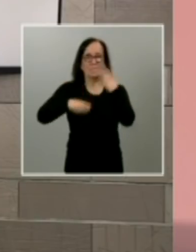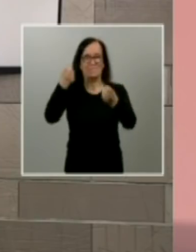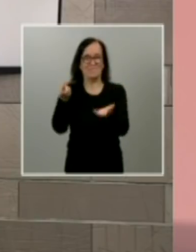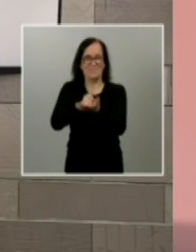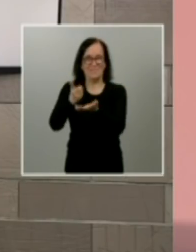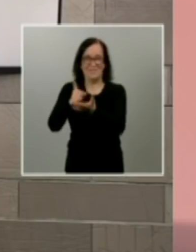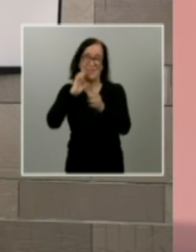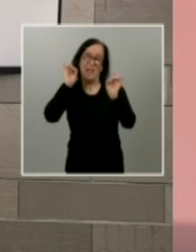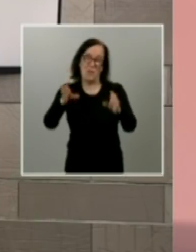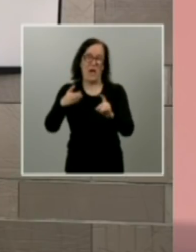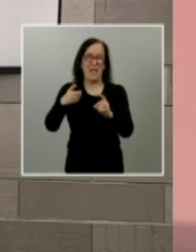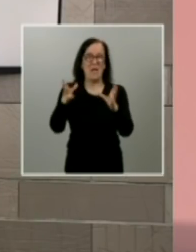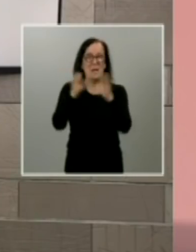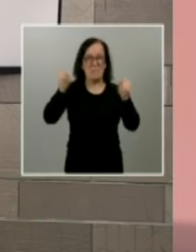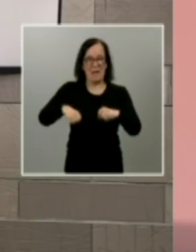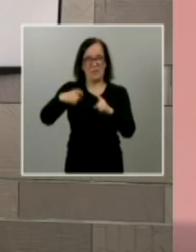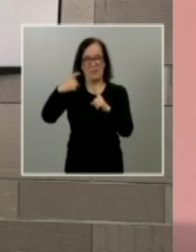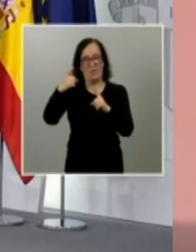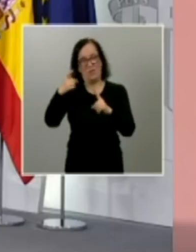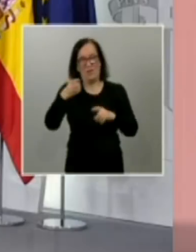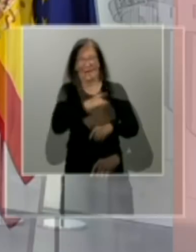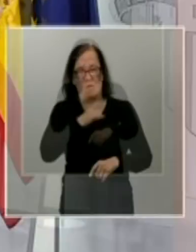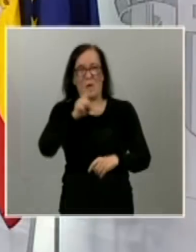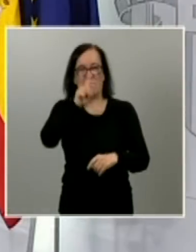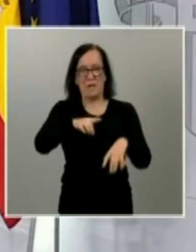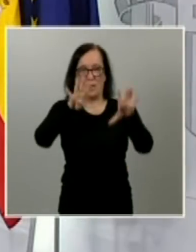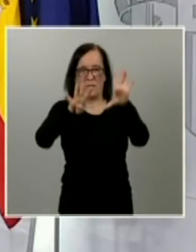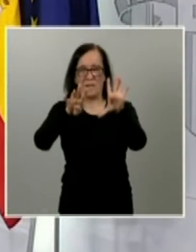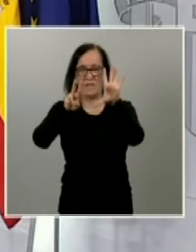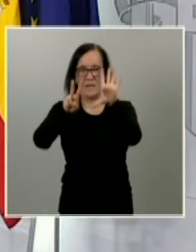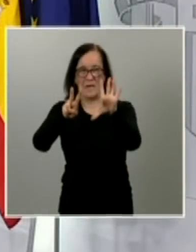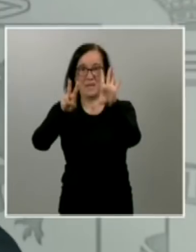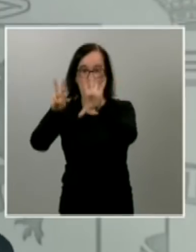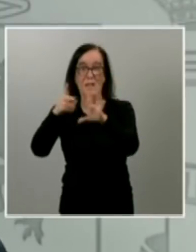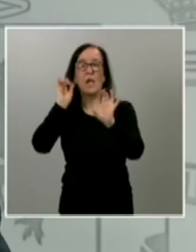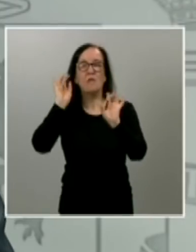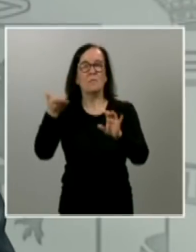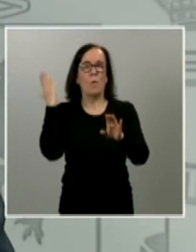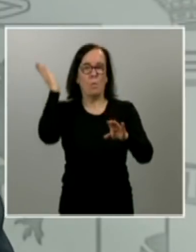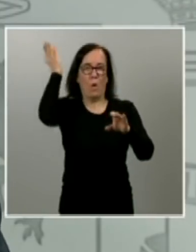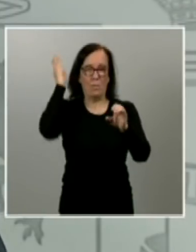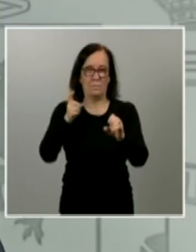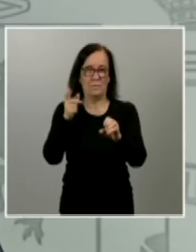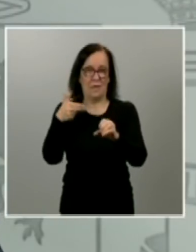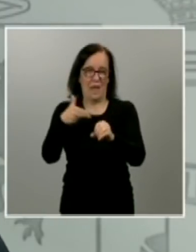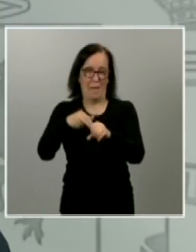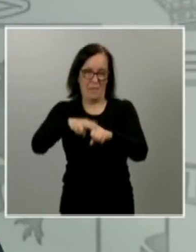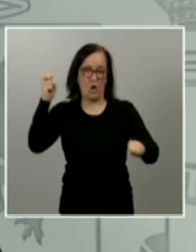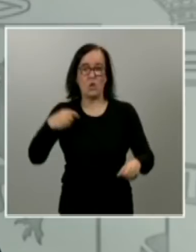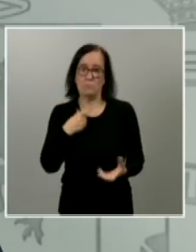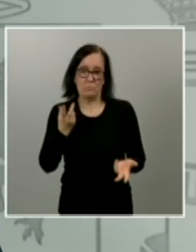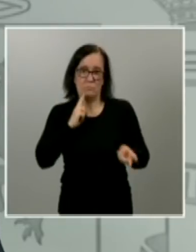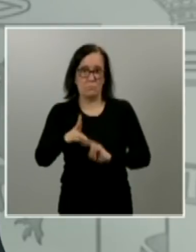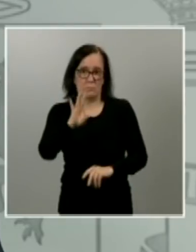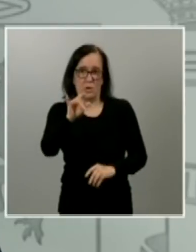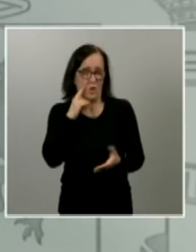nosotros volvemos esta tarde a las ocho y media adiós sí sin duda creo que esa unidad a la que